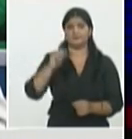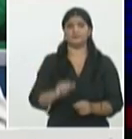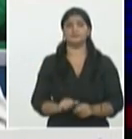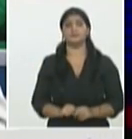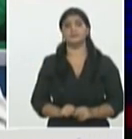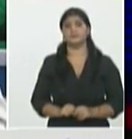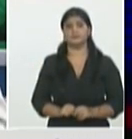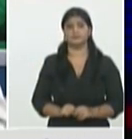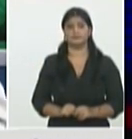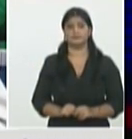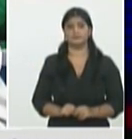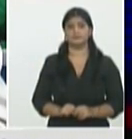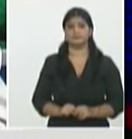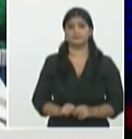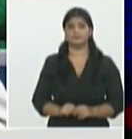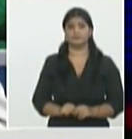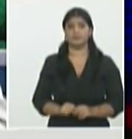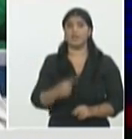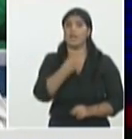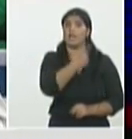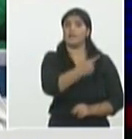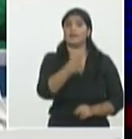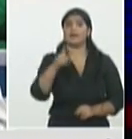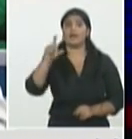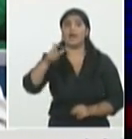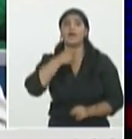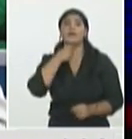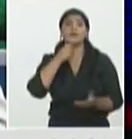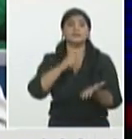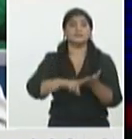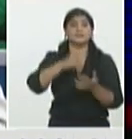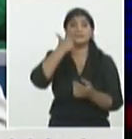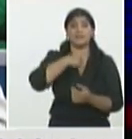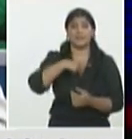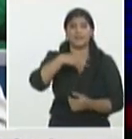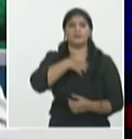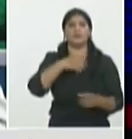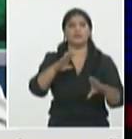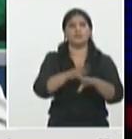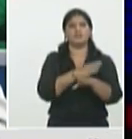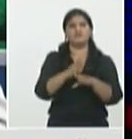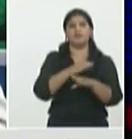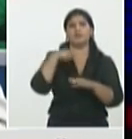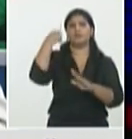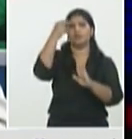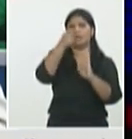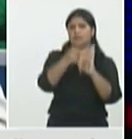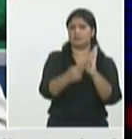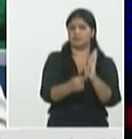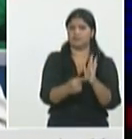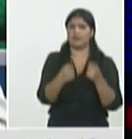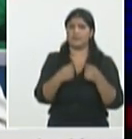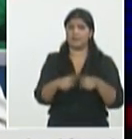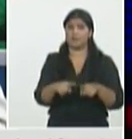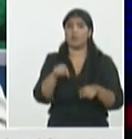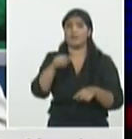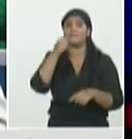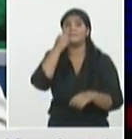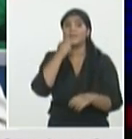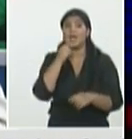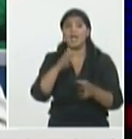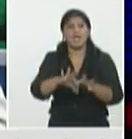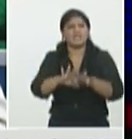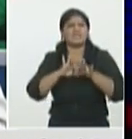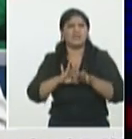características que tal vez estén influenciando en este comportamiento en en el país y eso